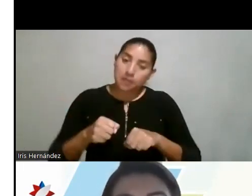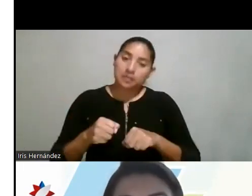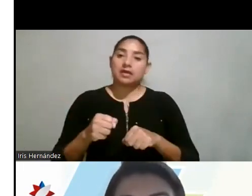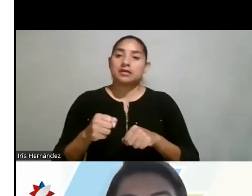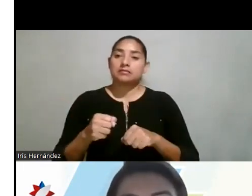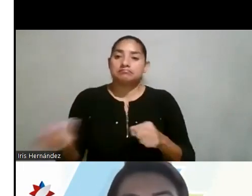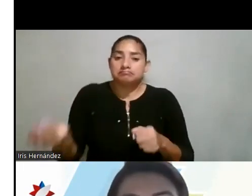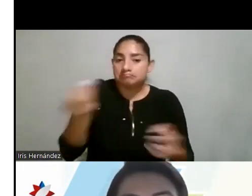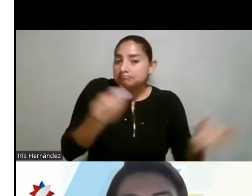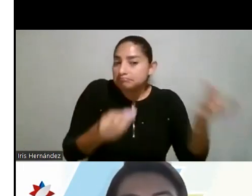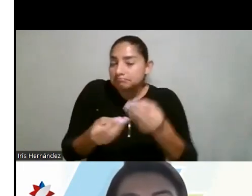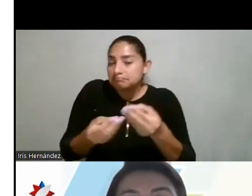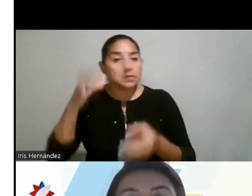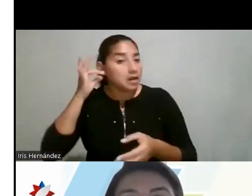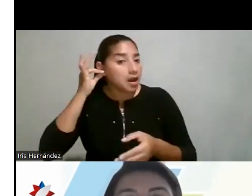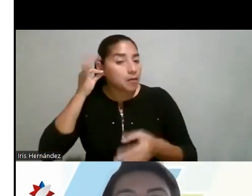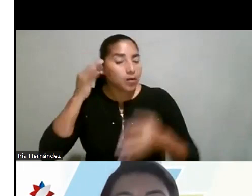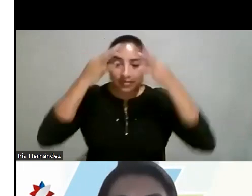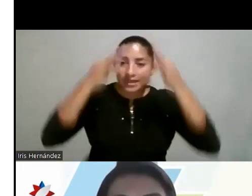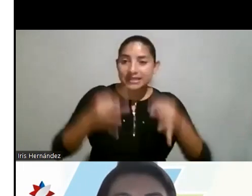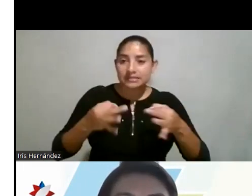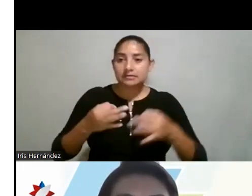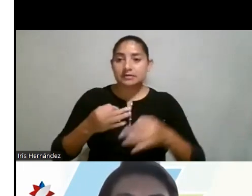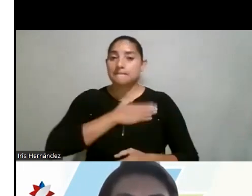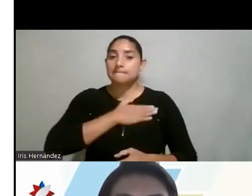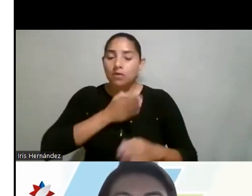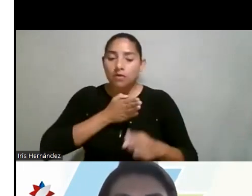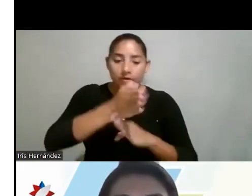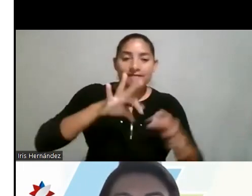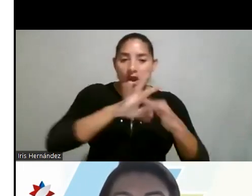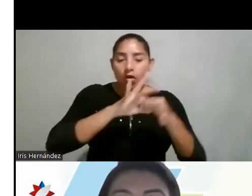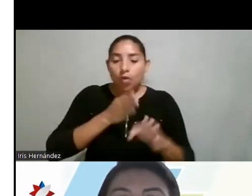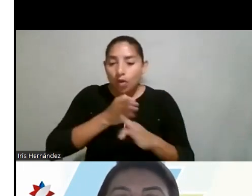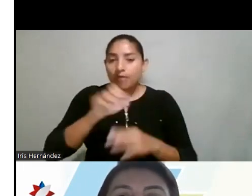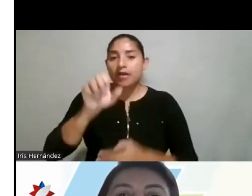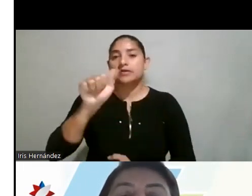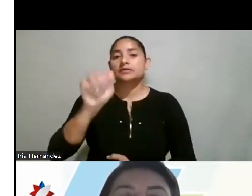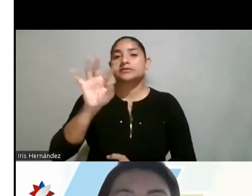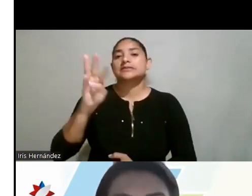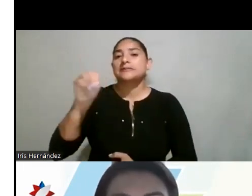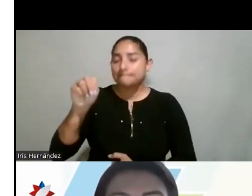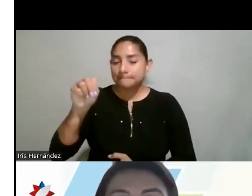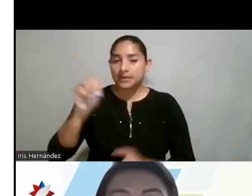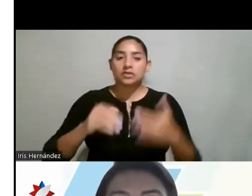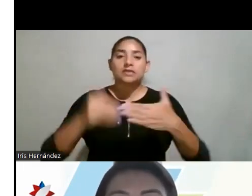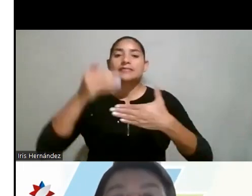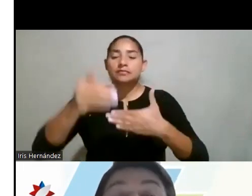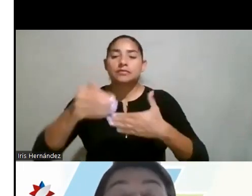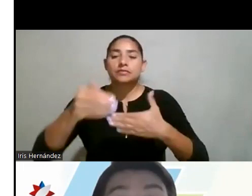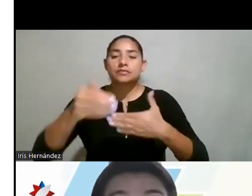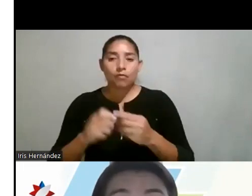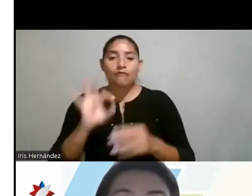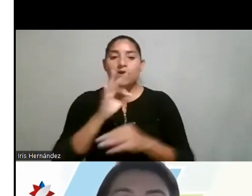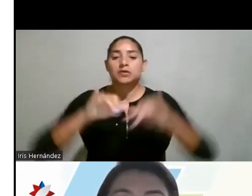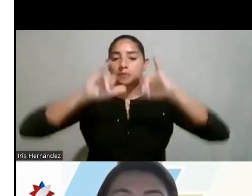contribuir a que las mujeres tomen una decisión vocacional relacionada con carreras STEM, entonces, el siguiente aspecto es la formación y